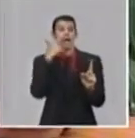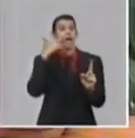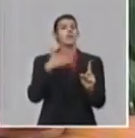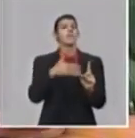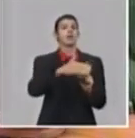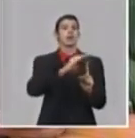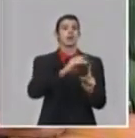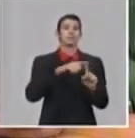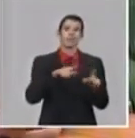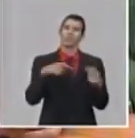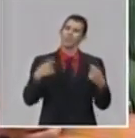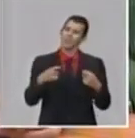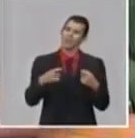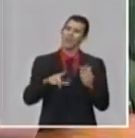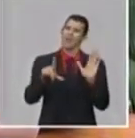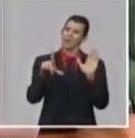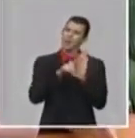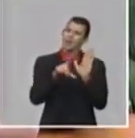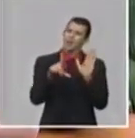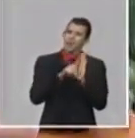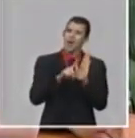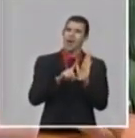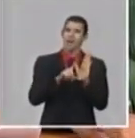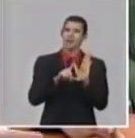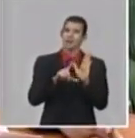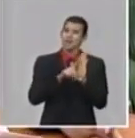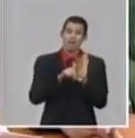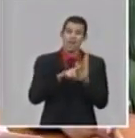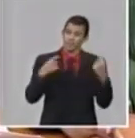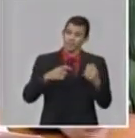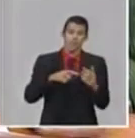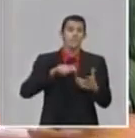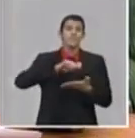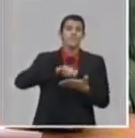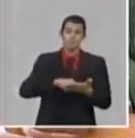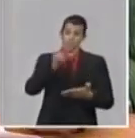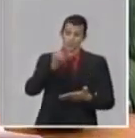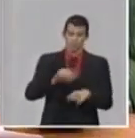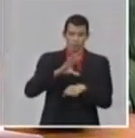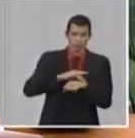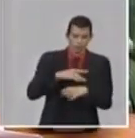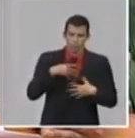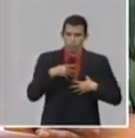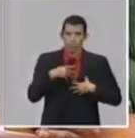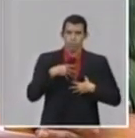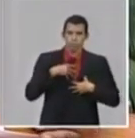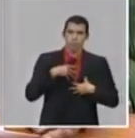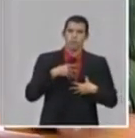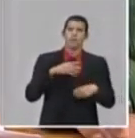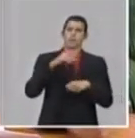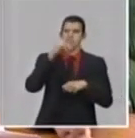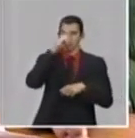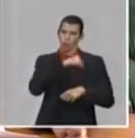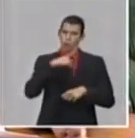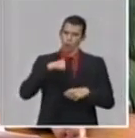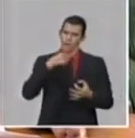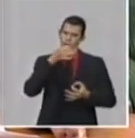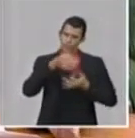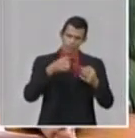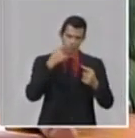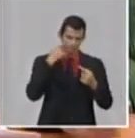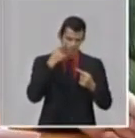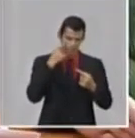documento legal muy importante que es el consentimiento informado, donde el médico explica al familiar,